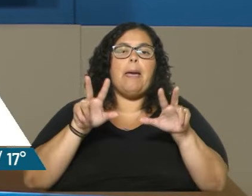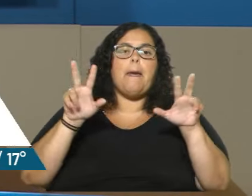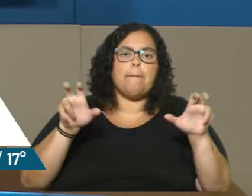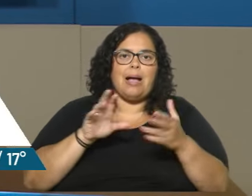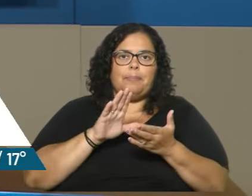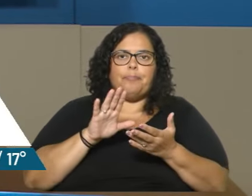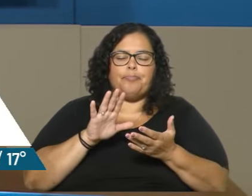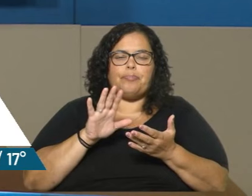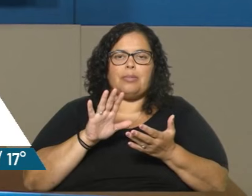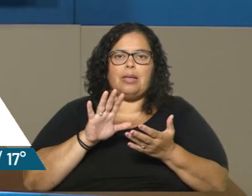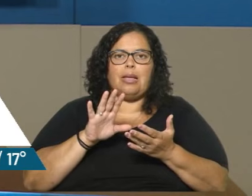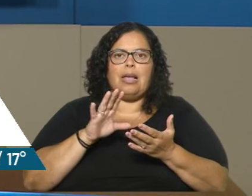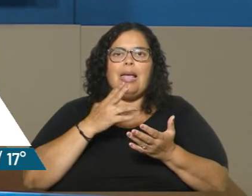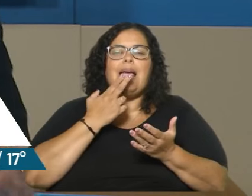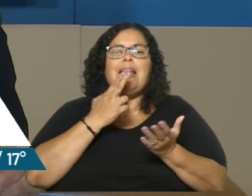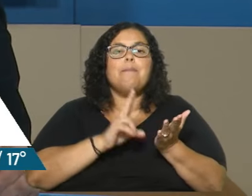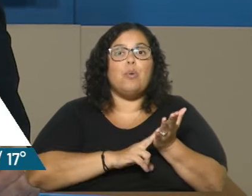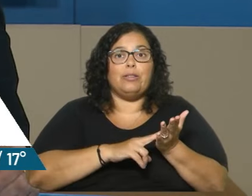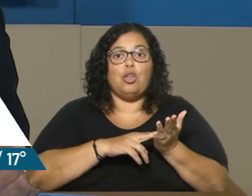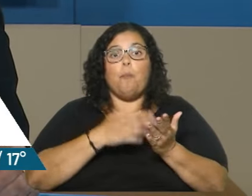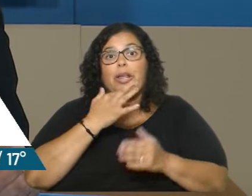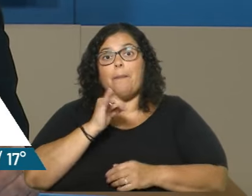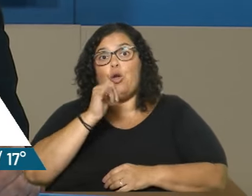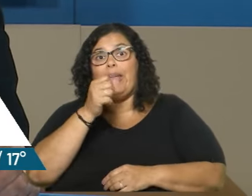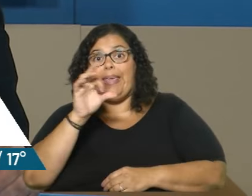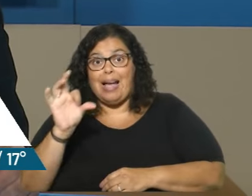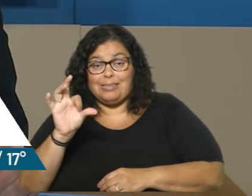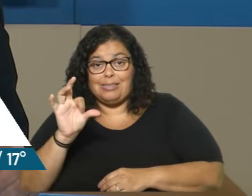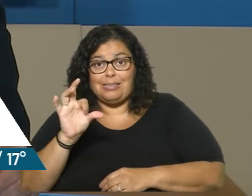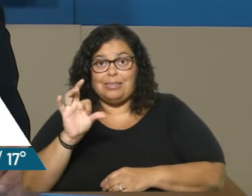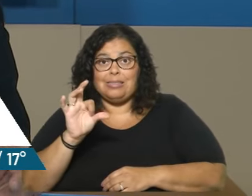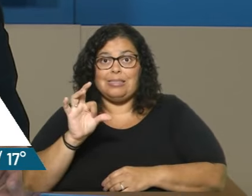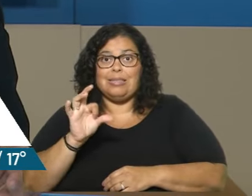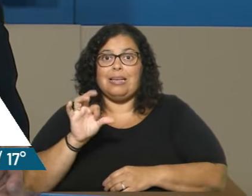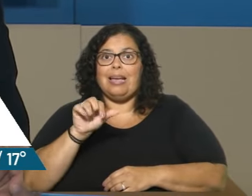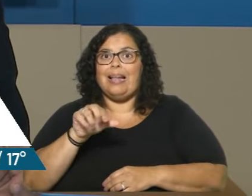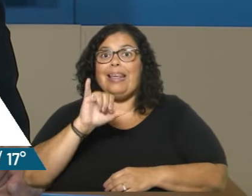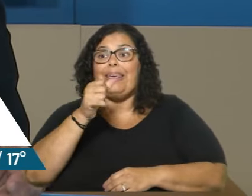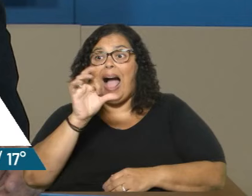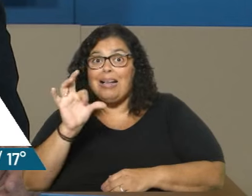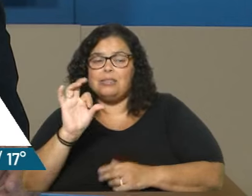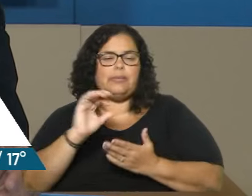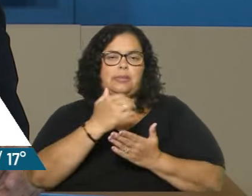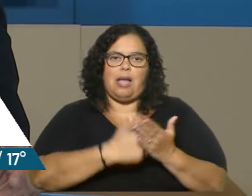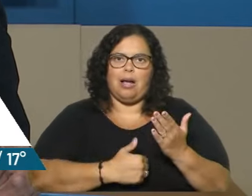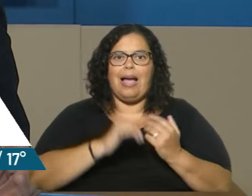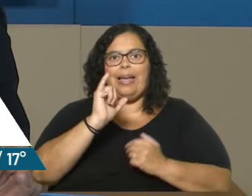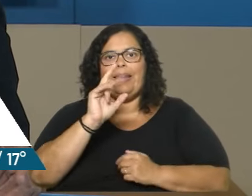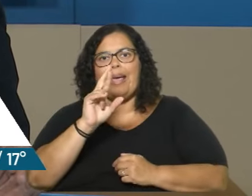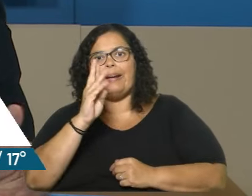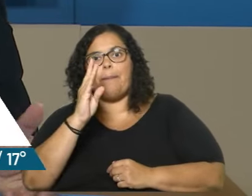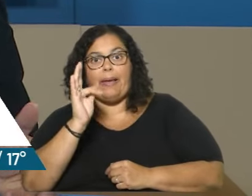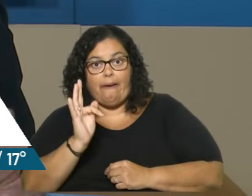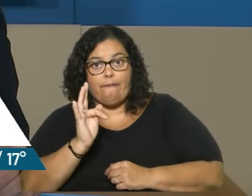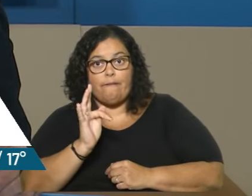del... Perdón, más que impuesto. Bueno, sí, el impuesto, el IAS, es uno. Sacarlo. El impuesto del IAS. El IRPF, te digo la verdad,